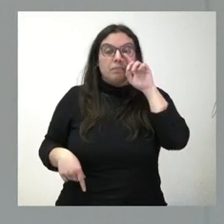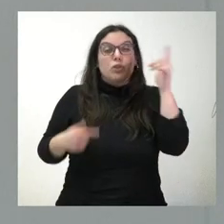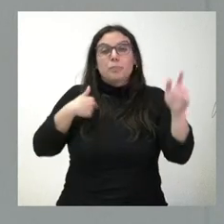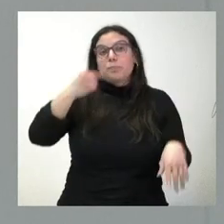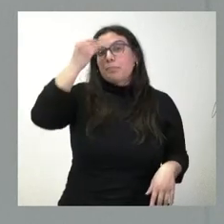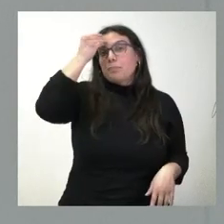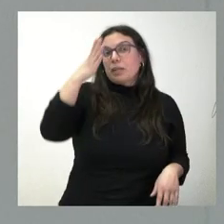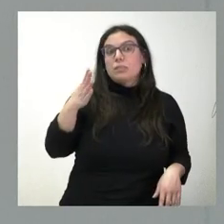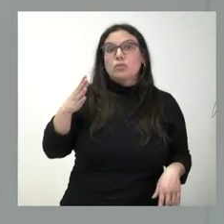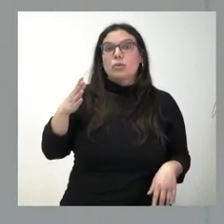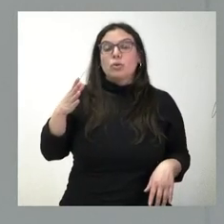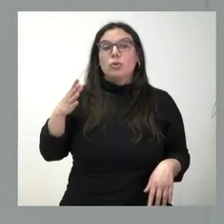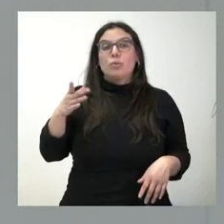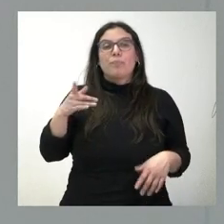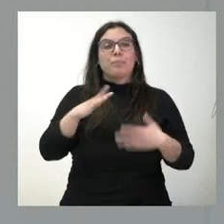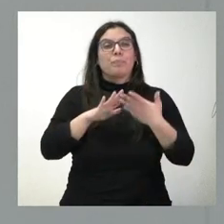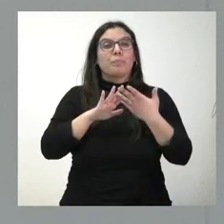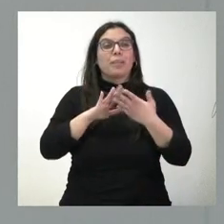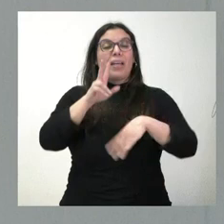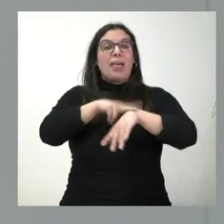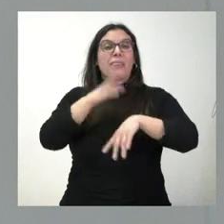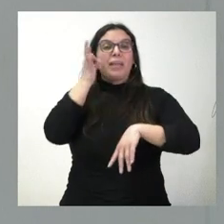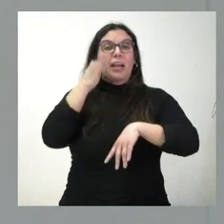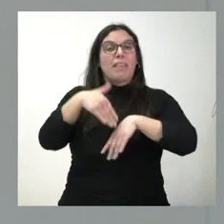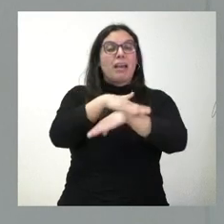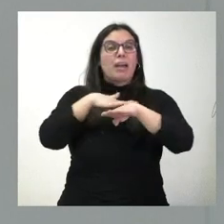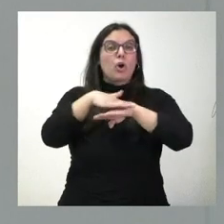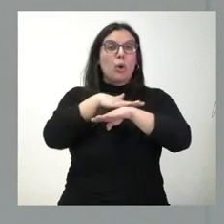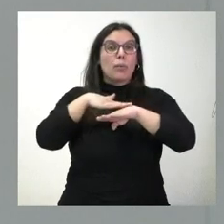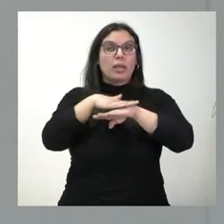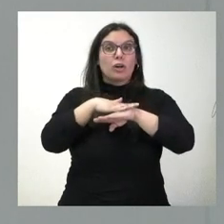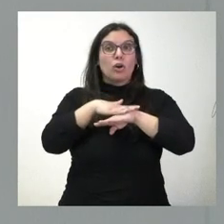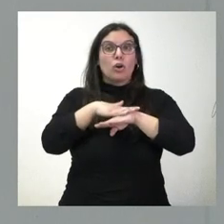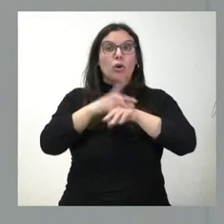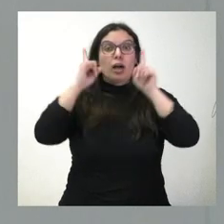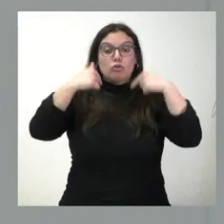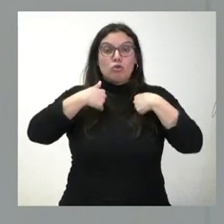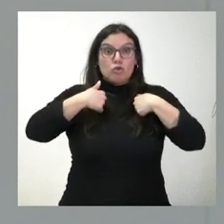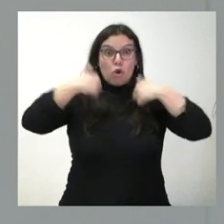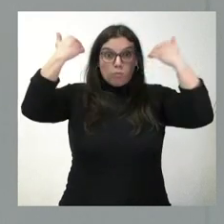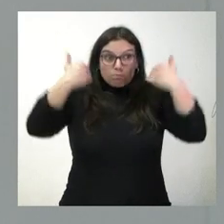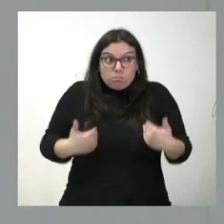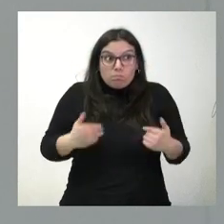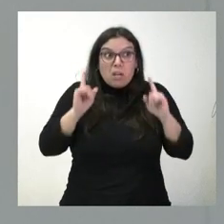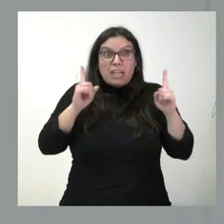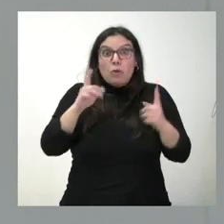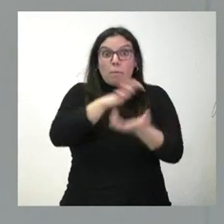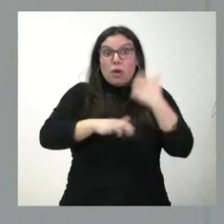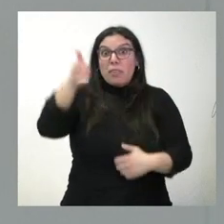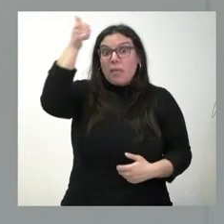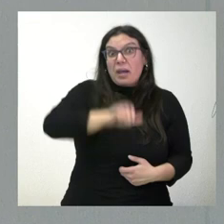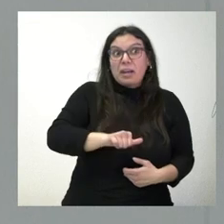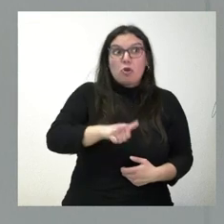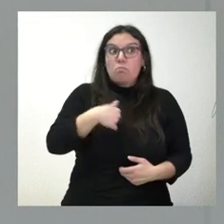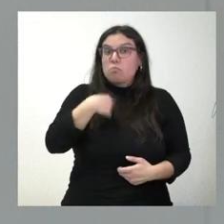que se está refiriendo la delegada del Gobierno a mi caso particular para hablar de violencia de género que siempre lo he dicho